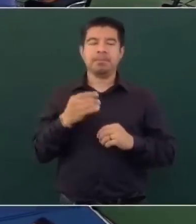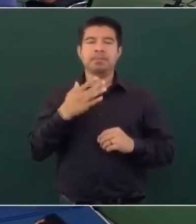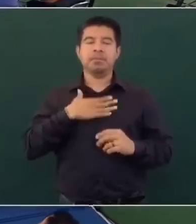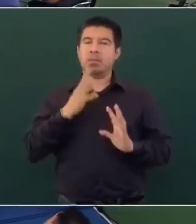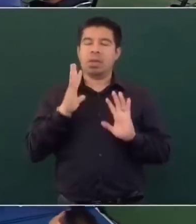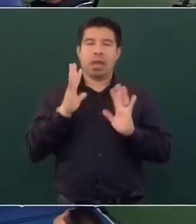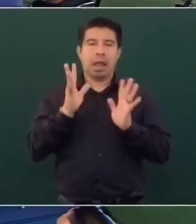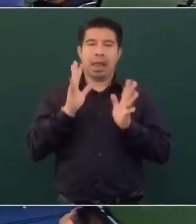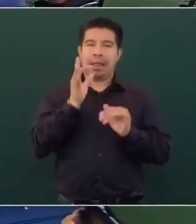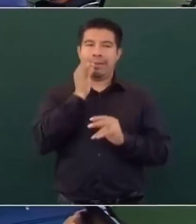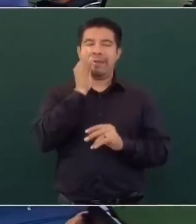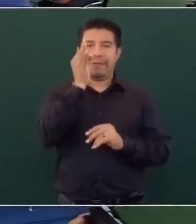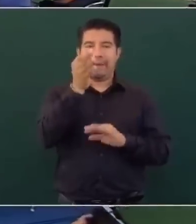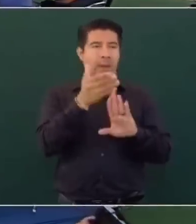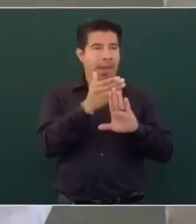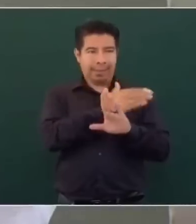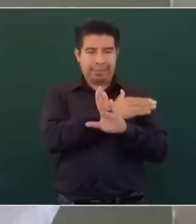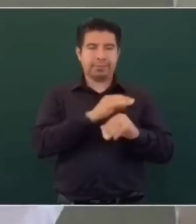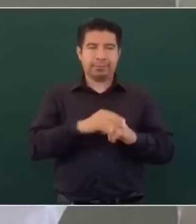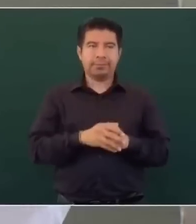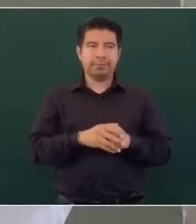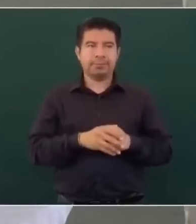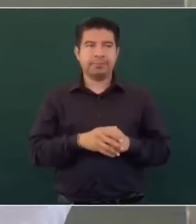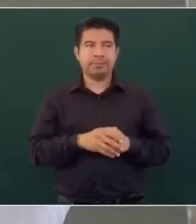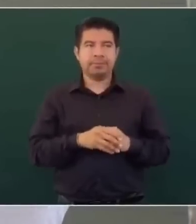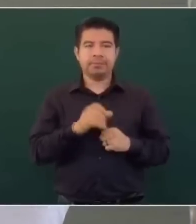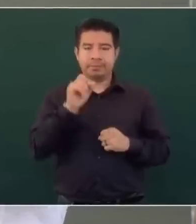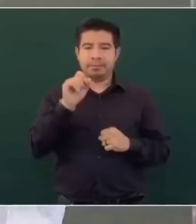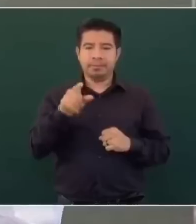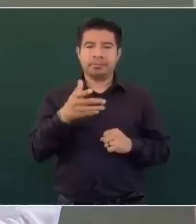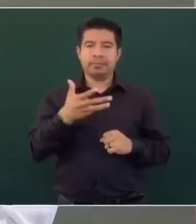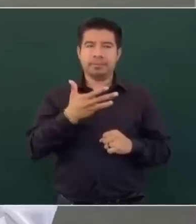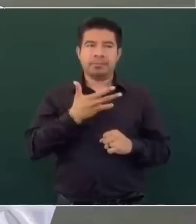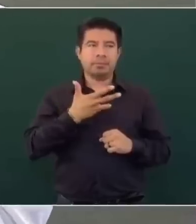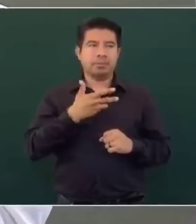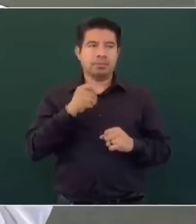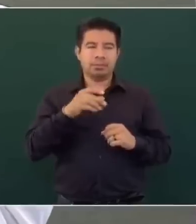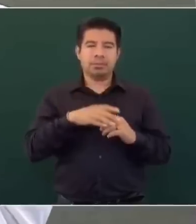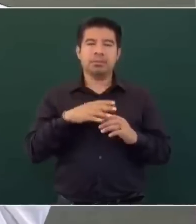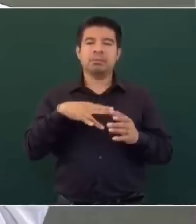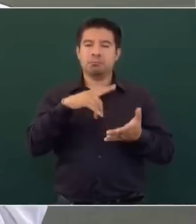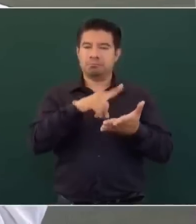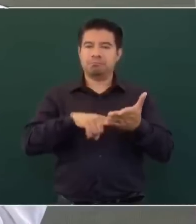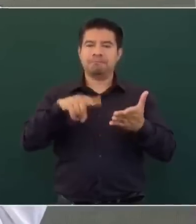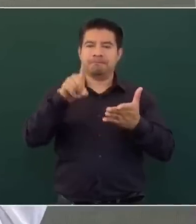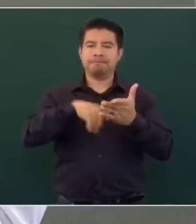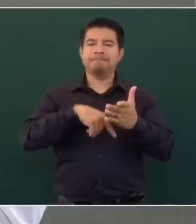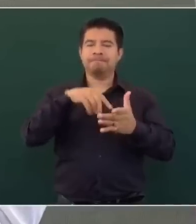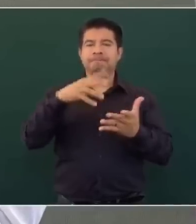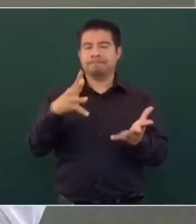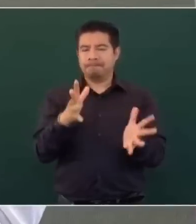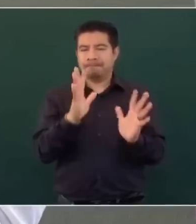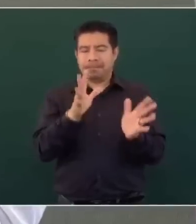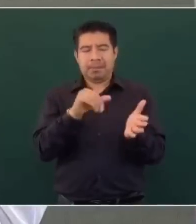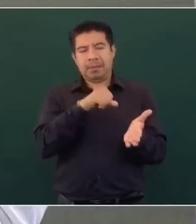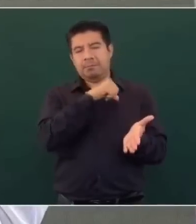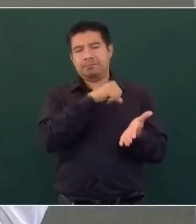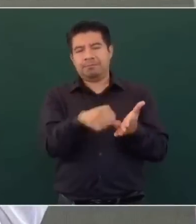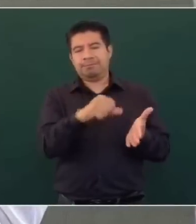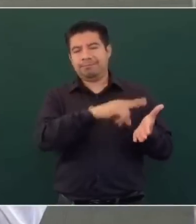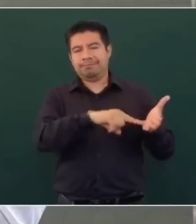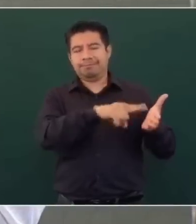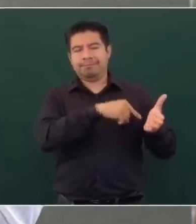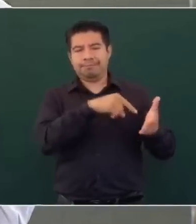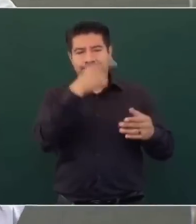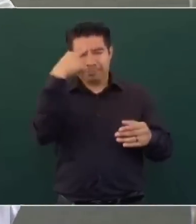había dicho, de que iban a anular la ley